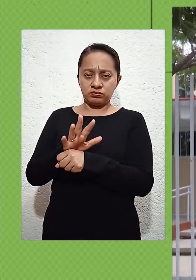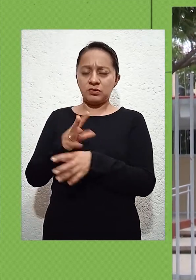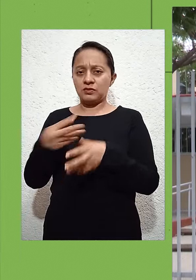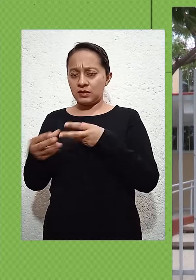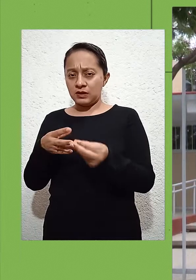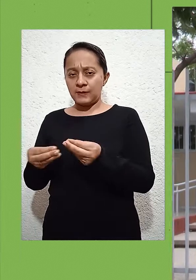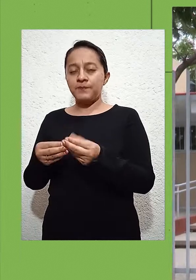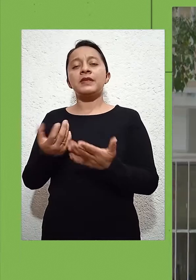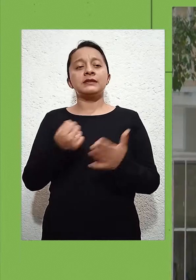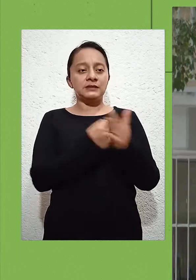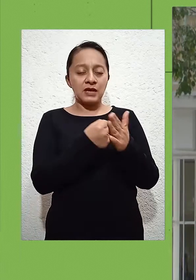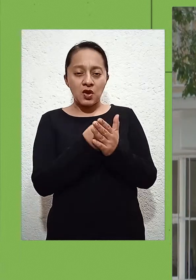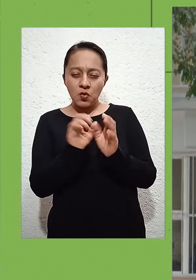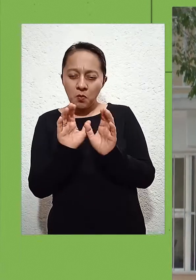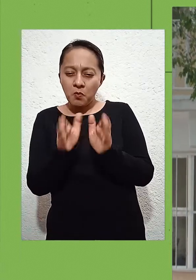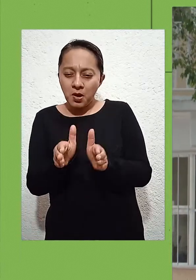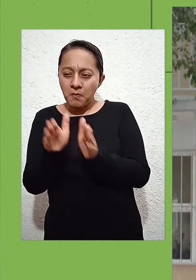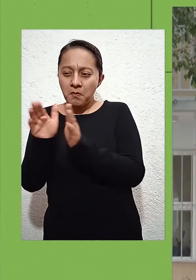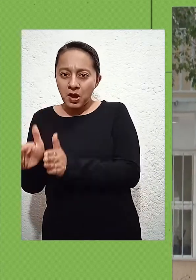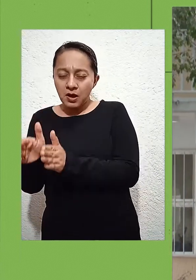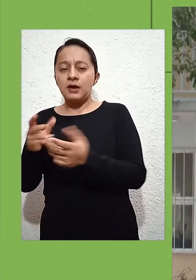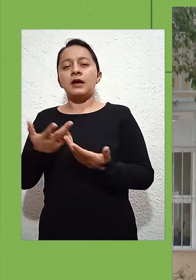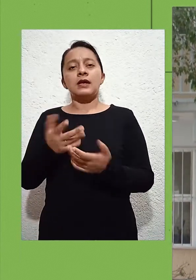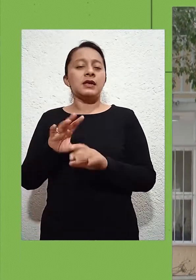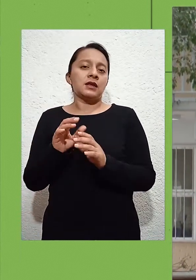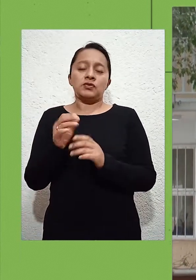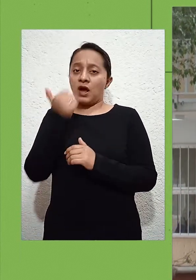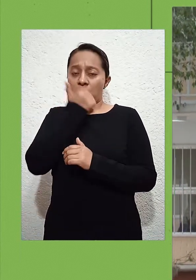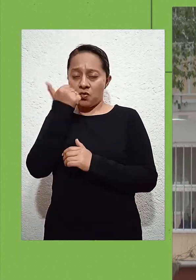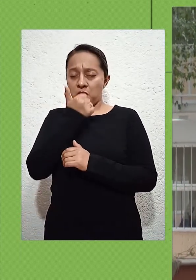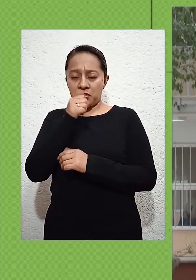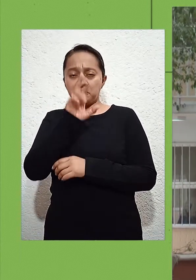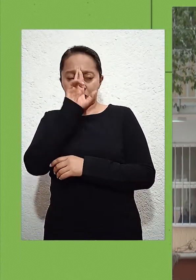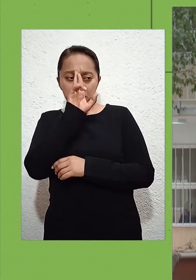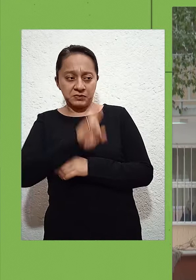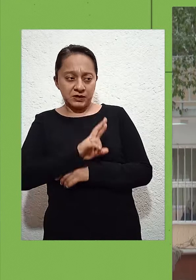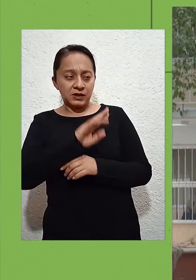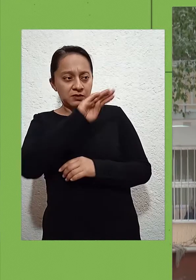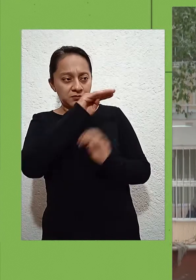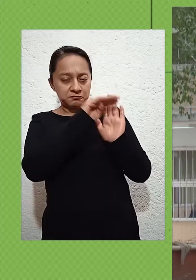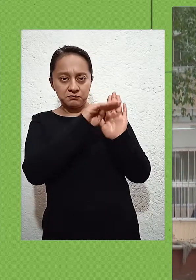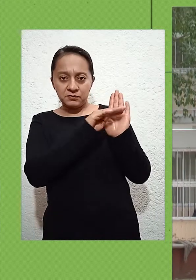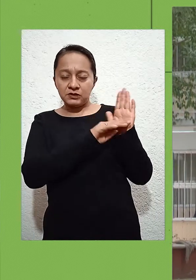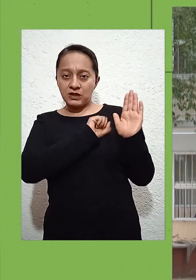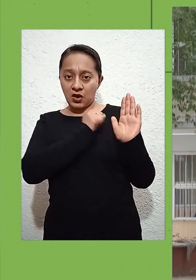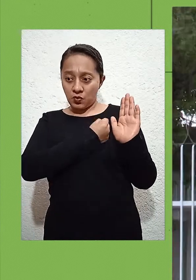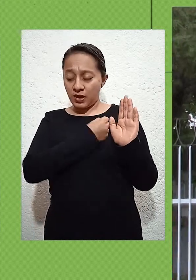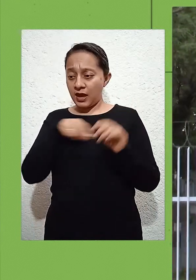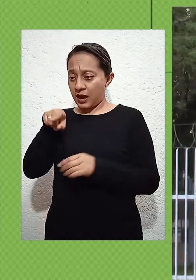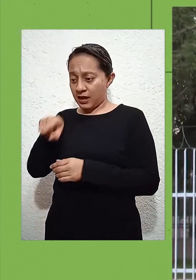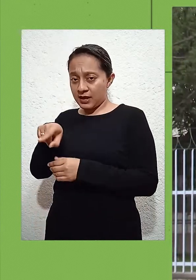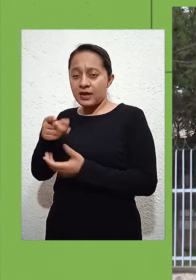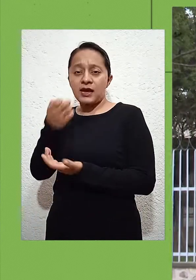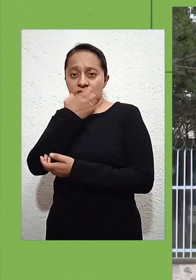seguridad, así como los alumnos han cooperado, por lo que no han sido focos de contagio como se esperaba, misma experiencia que en los Estados